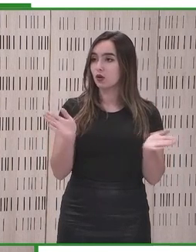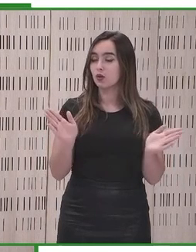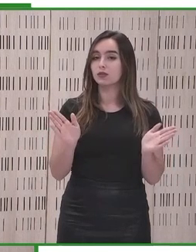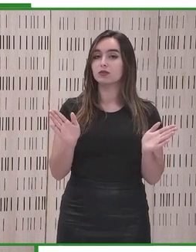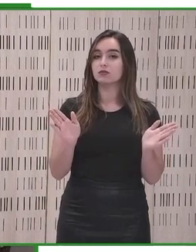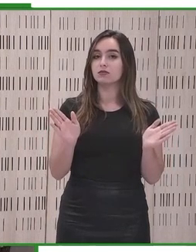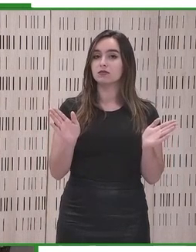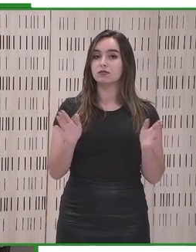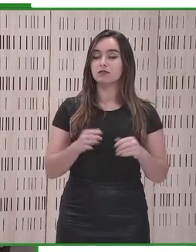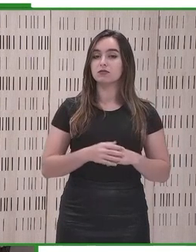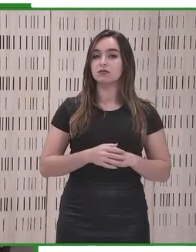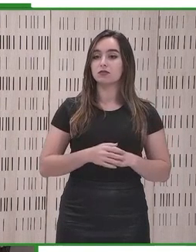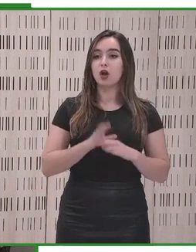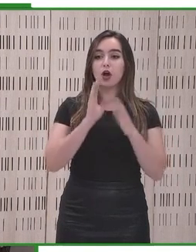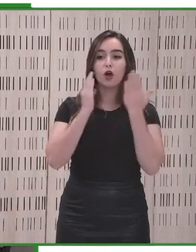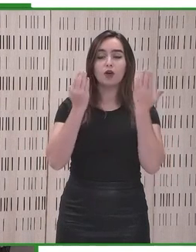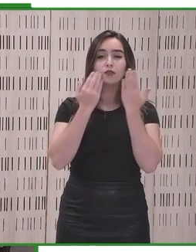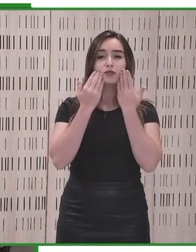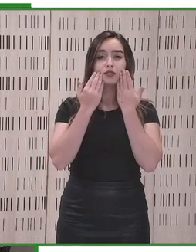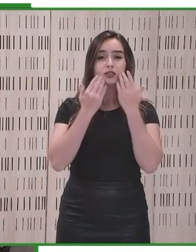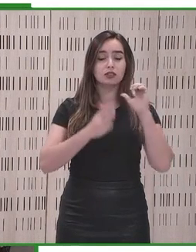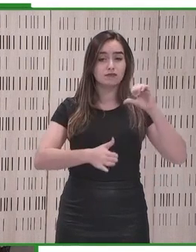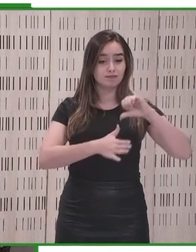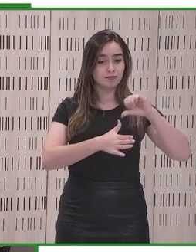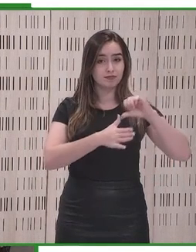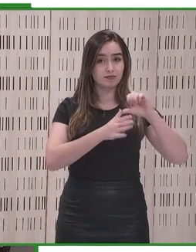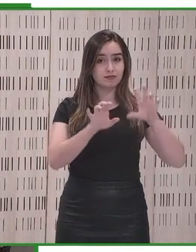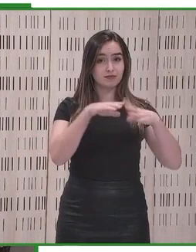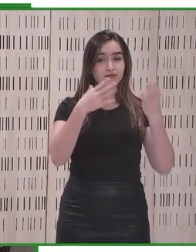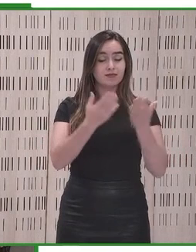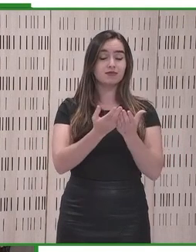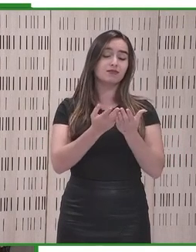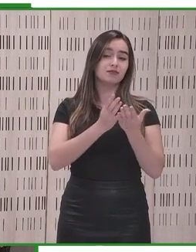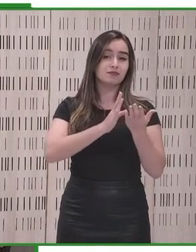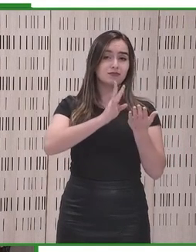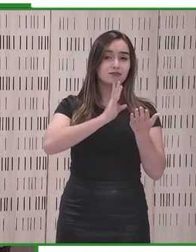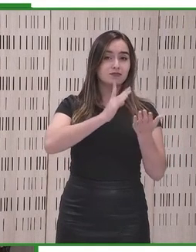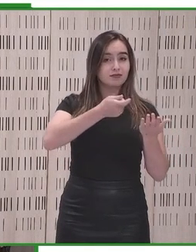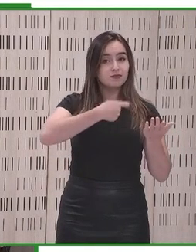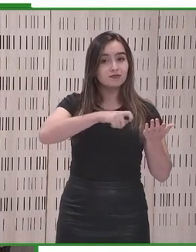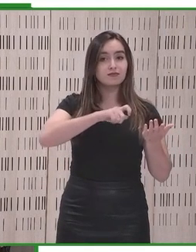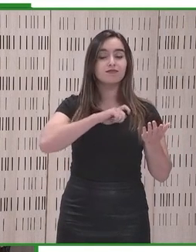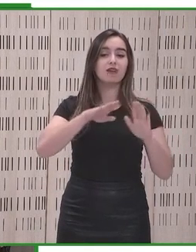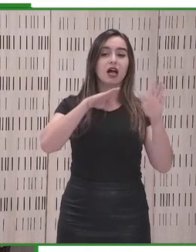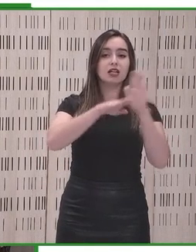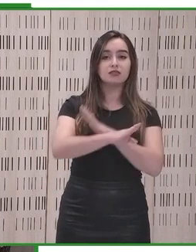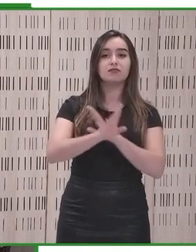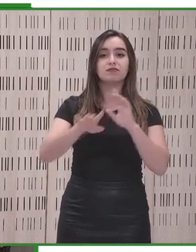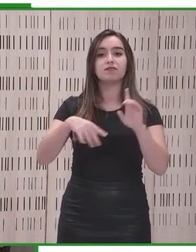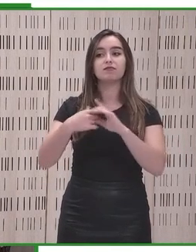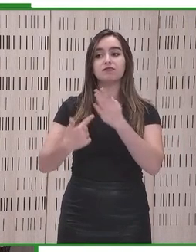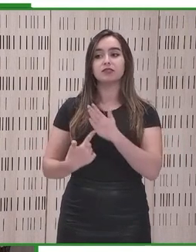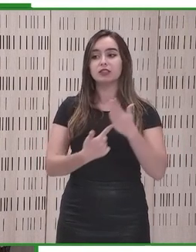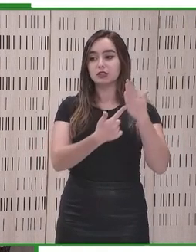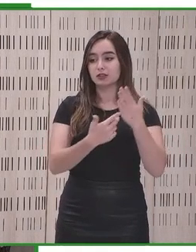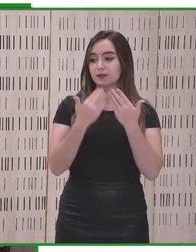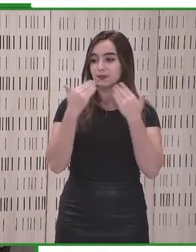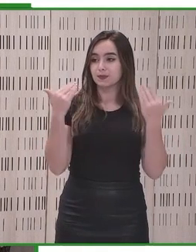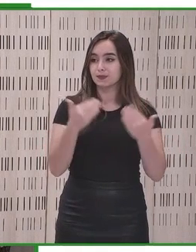Y continúa la conferencia de Cero Project para América Latina y el mundo hispanoparlante sobre accesibilidad y tecnologías de información y comunicación.